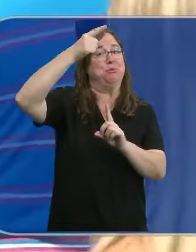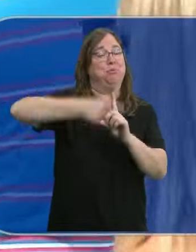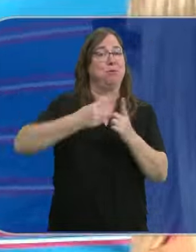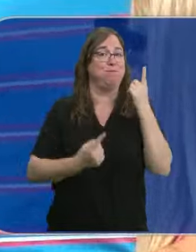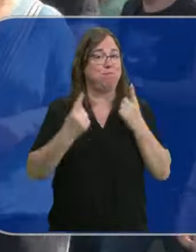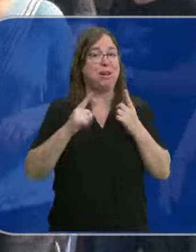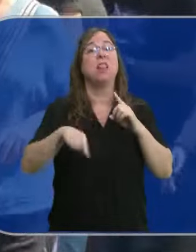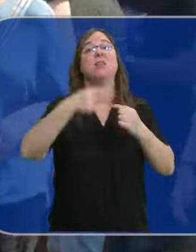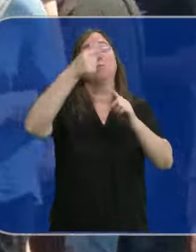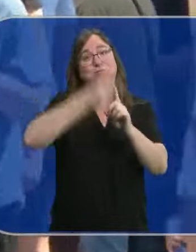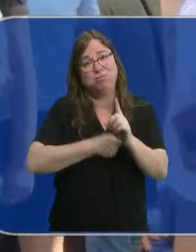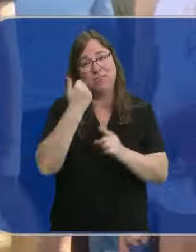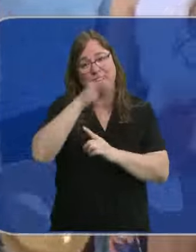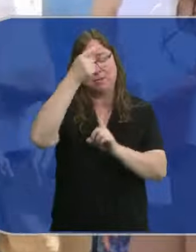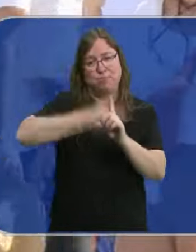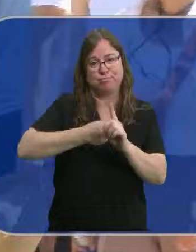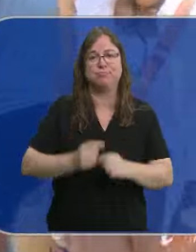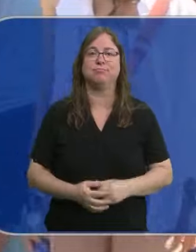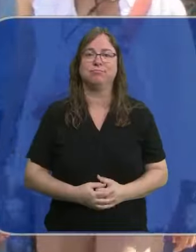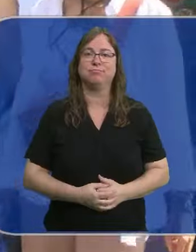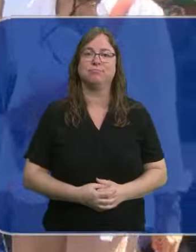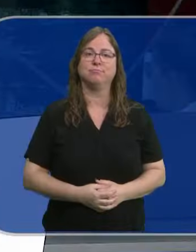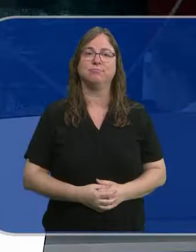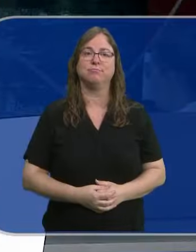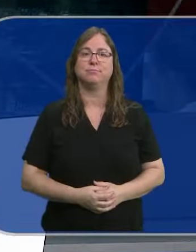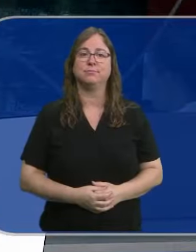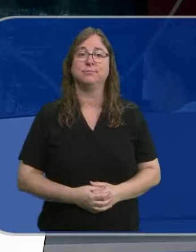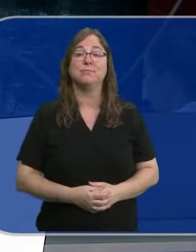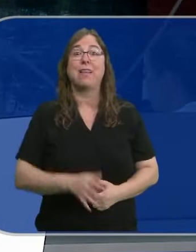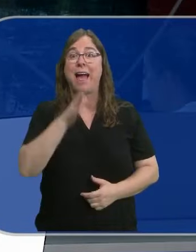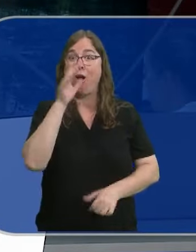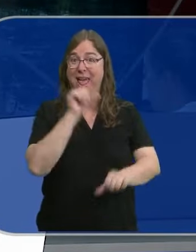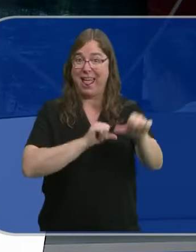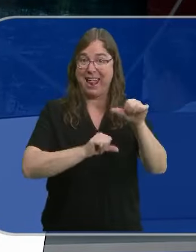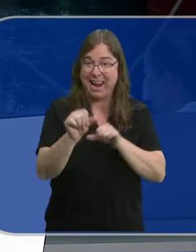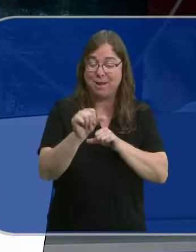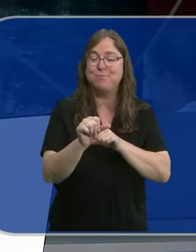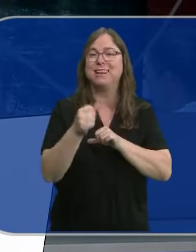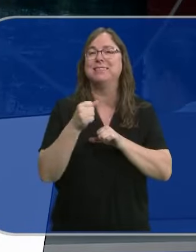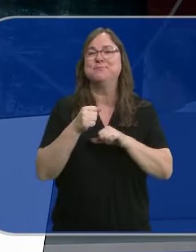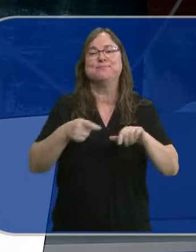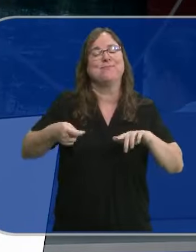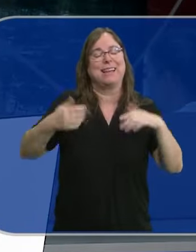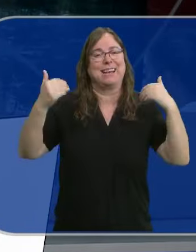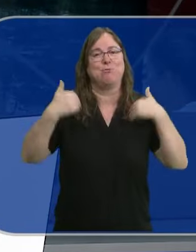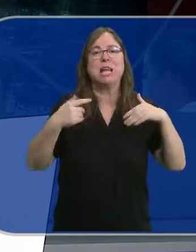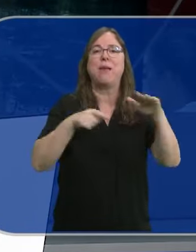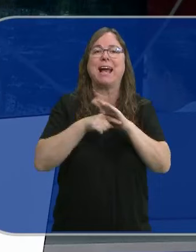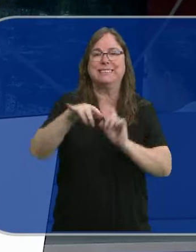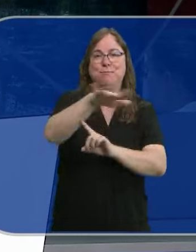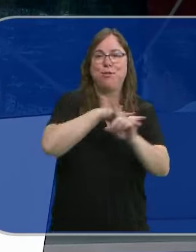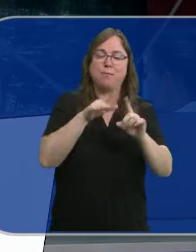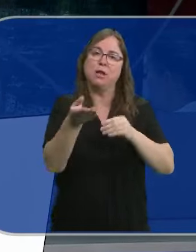puntual que descenderá de cara al fin de semana. A partir de ahora, los agentes medioambientales de la Junta tendrán un nuevo